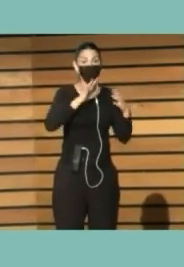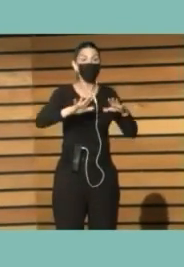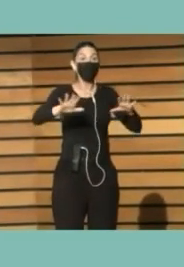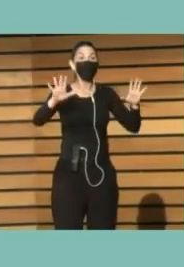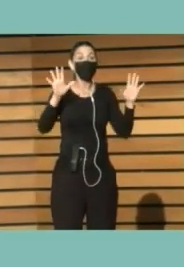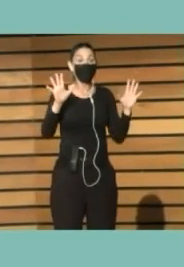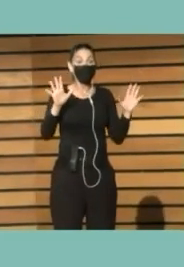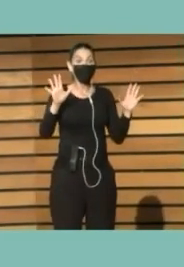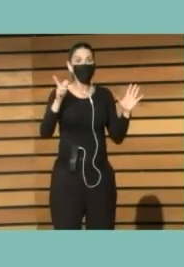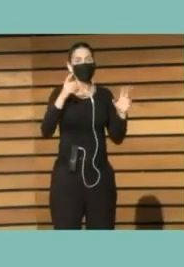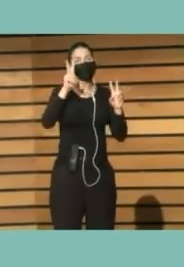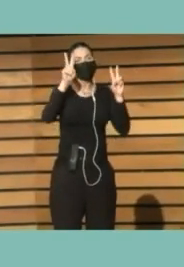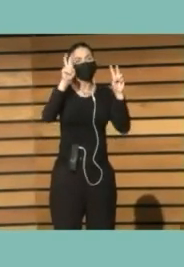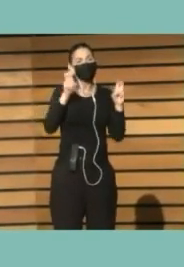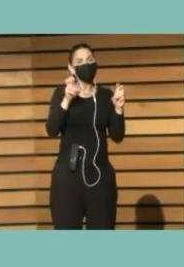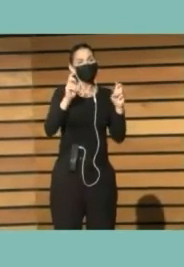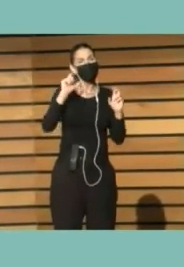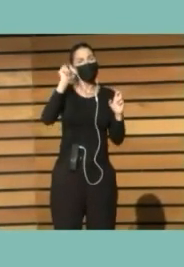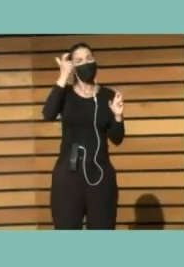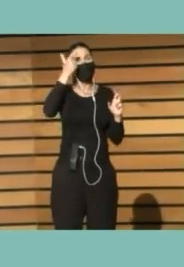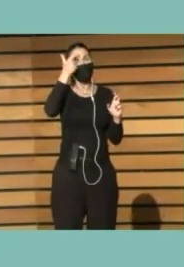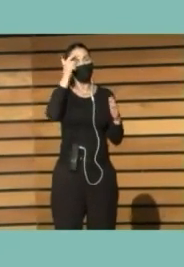concepto De limitación